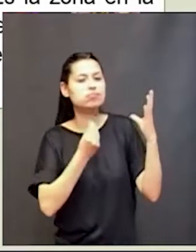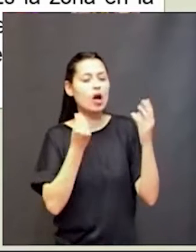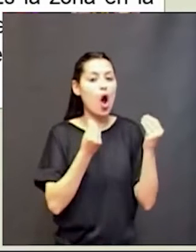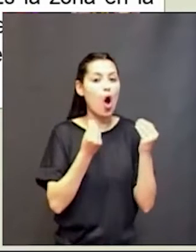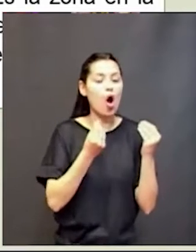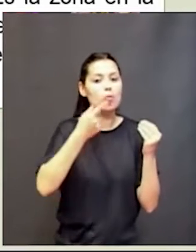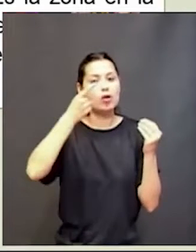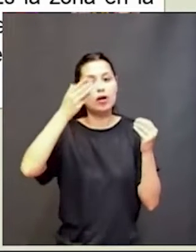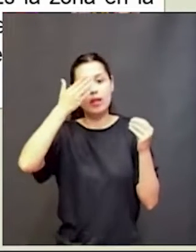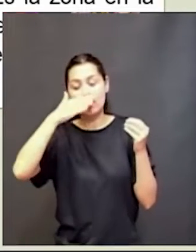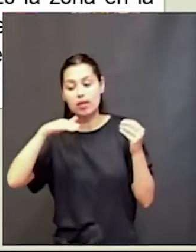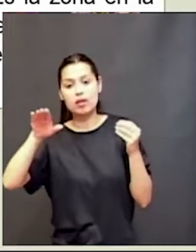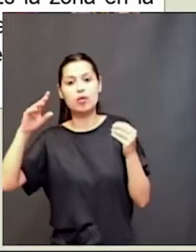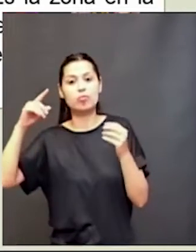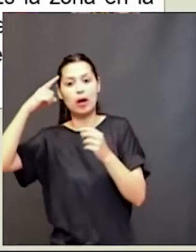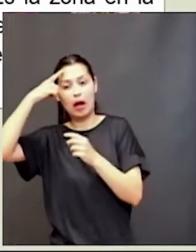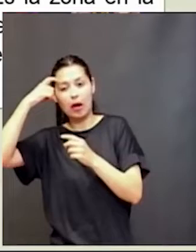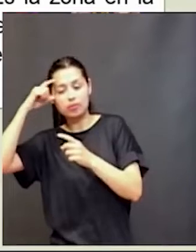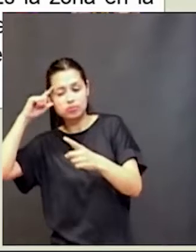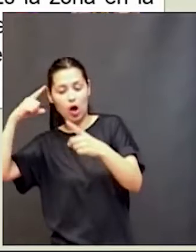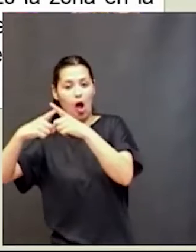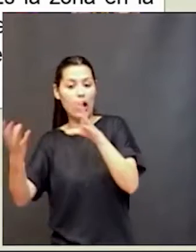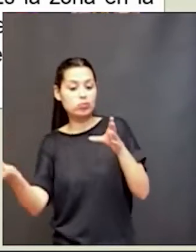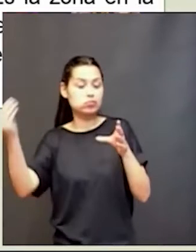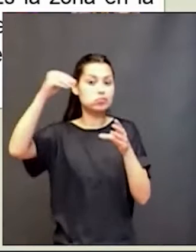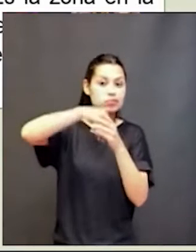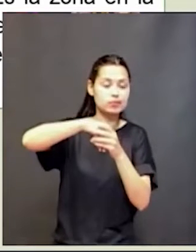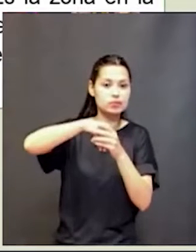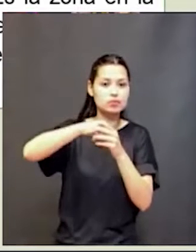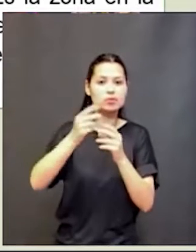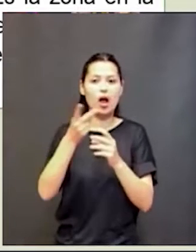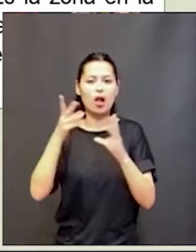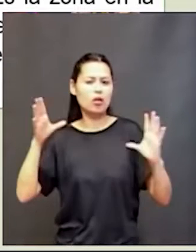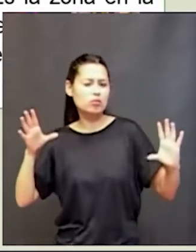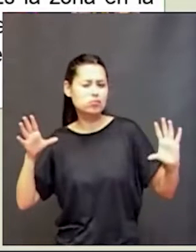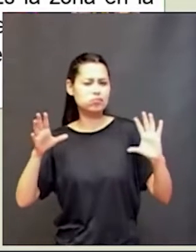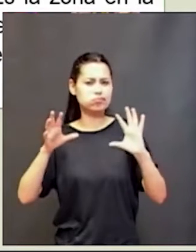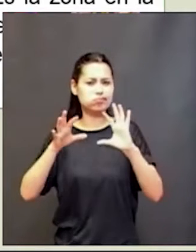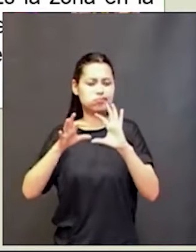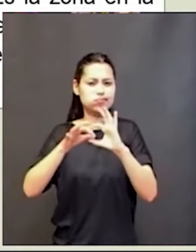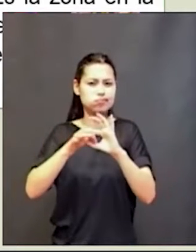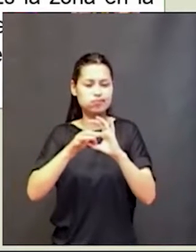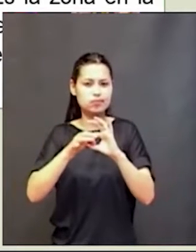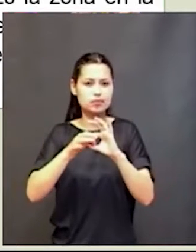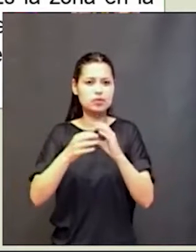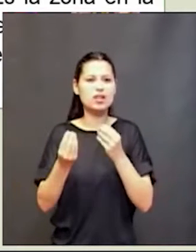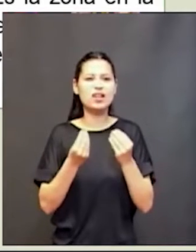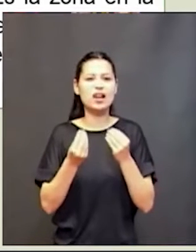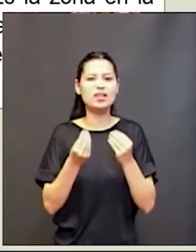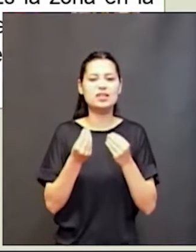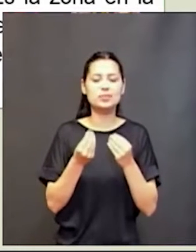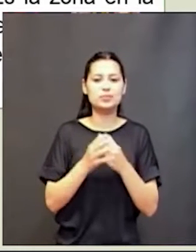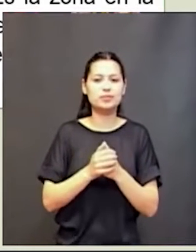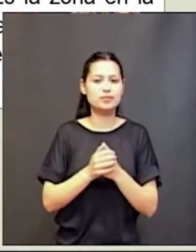objetivo de aprendizaje o meta de aprendizaje tiene una zona en el que hace que logre convertir